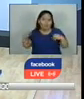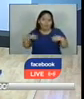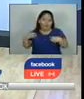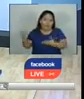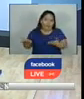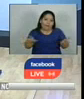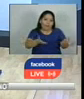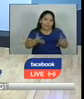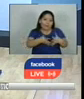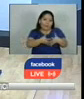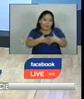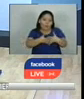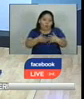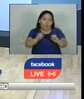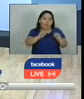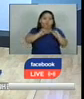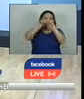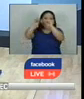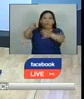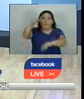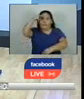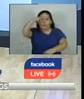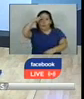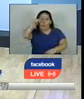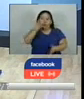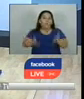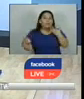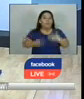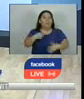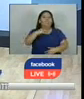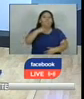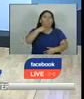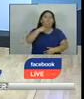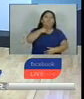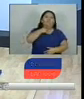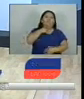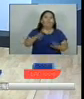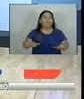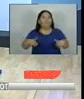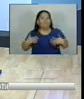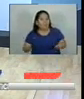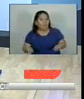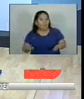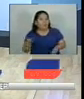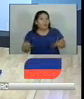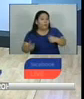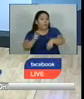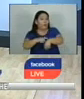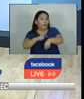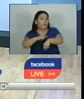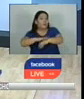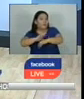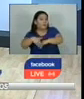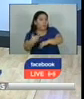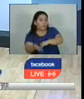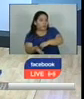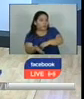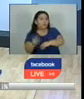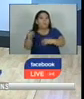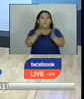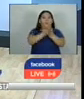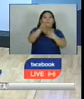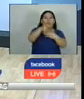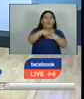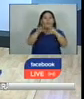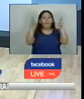ser admitidos y devueltos a México una situación que puede llegar a complicar aún más para las próximas horas como ya lo mencionabas CBP